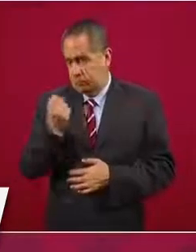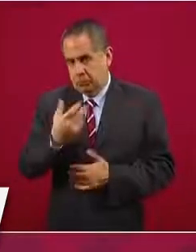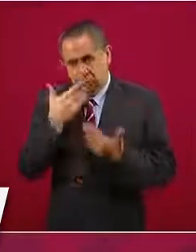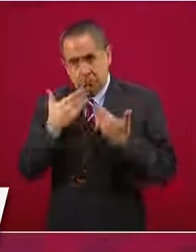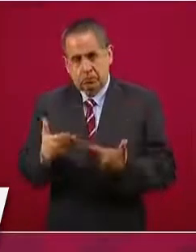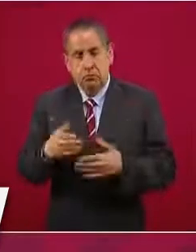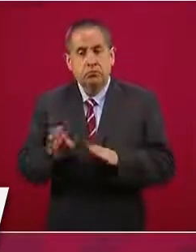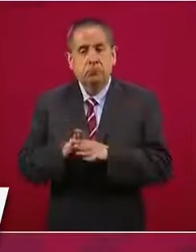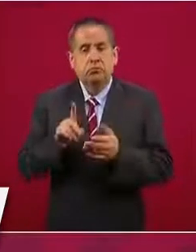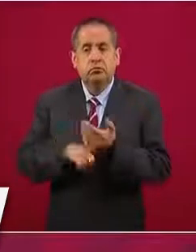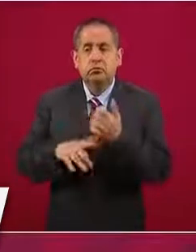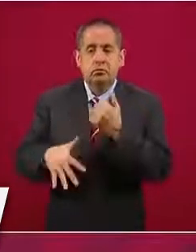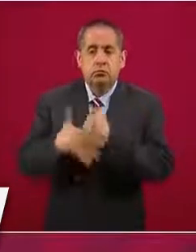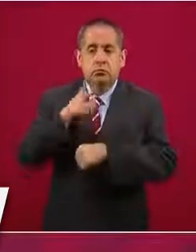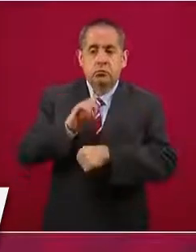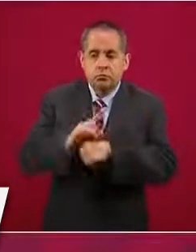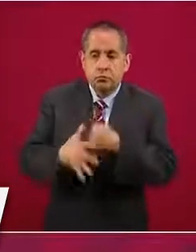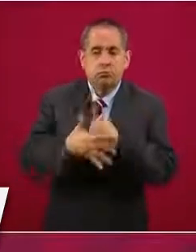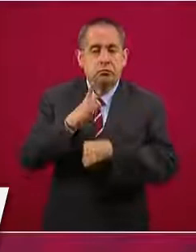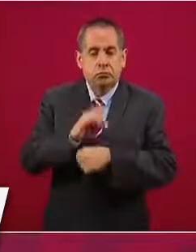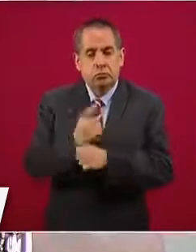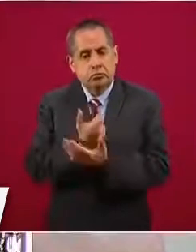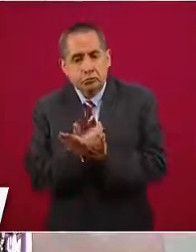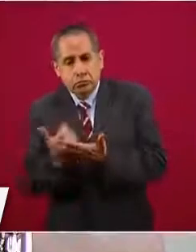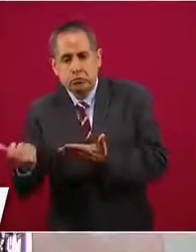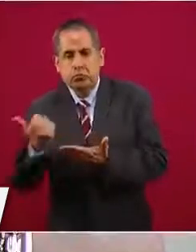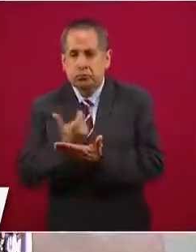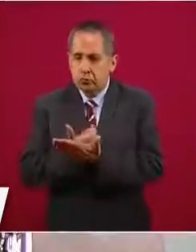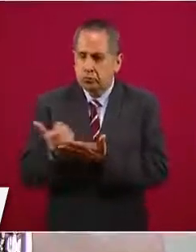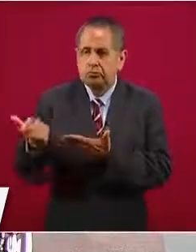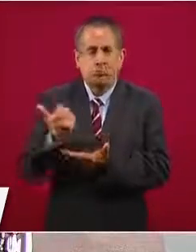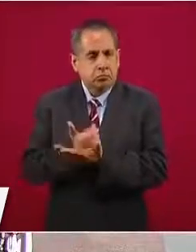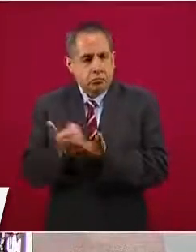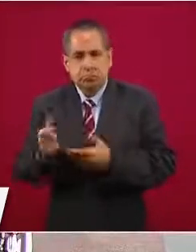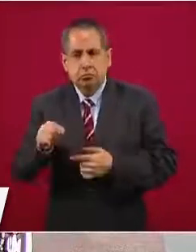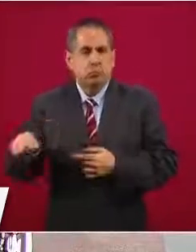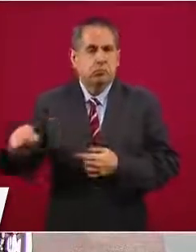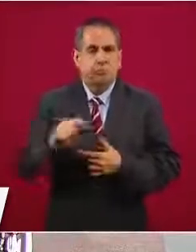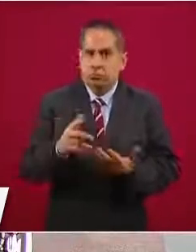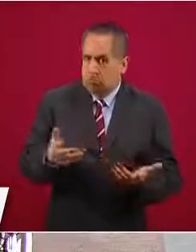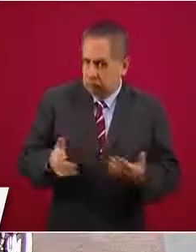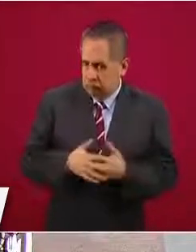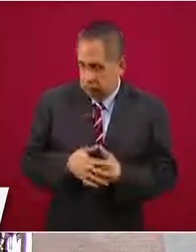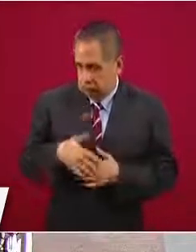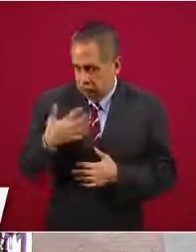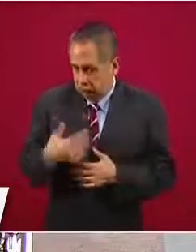de que cada 15 días nos pagan. ¿Cuánta gente